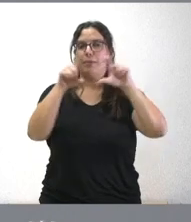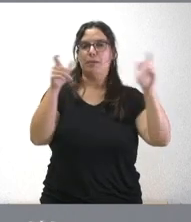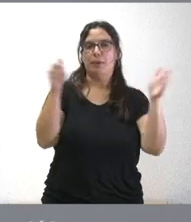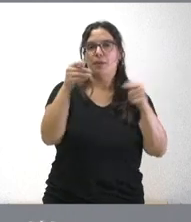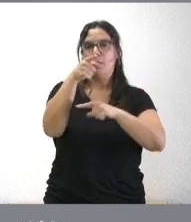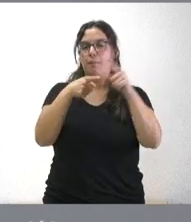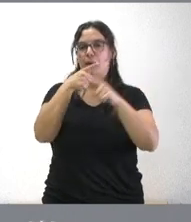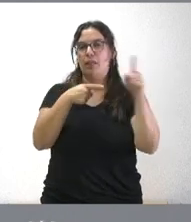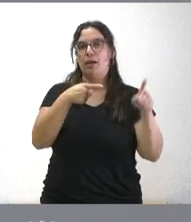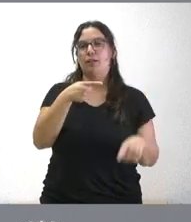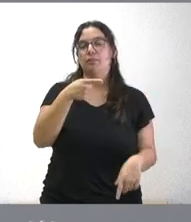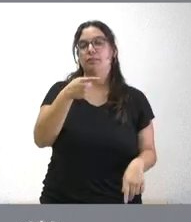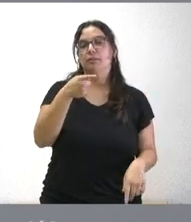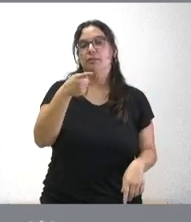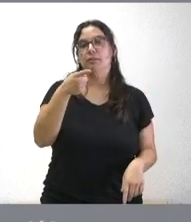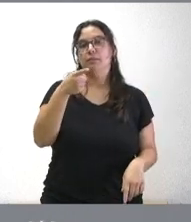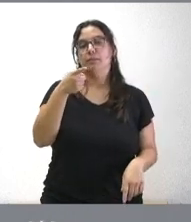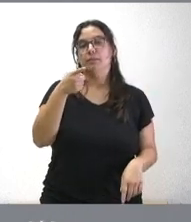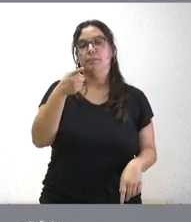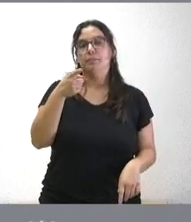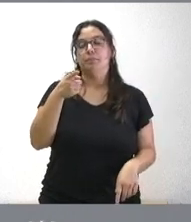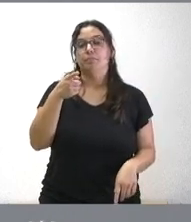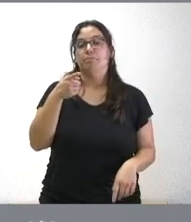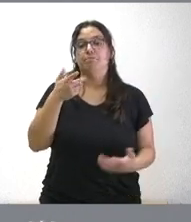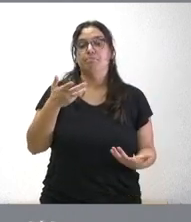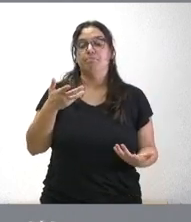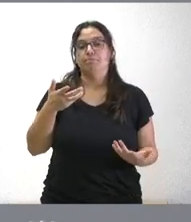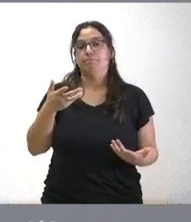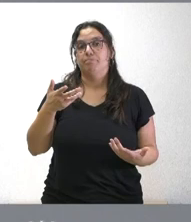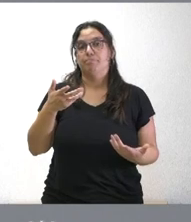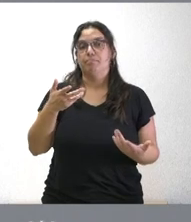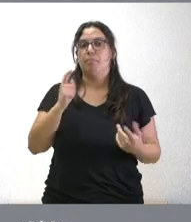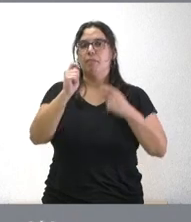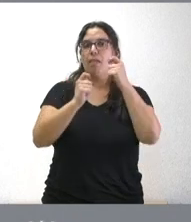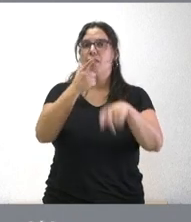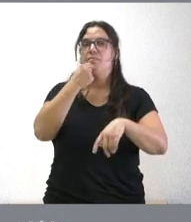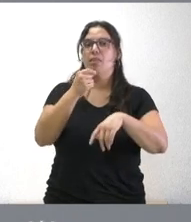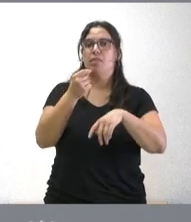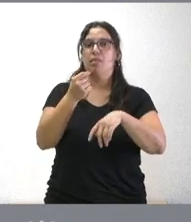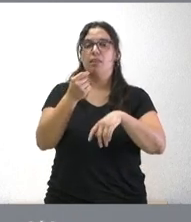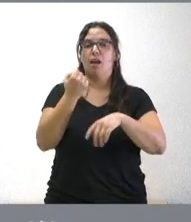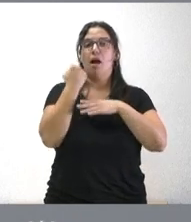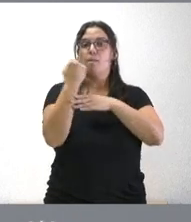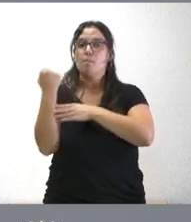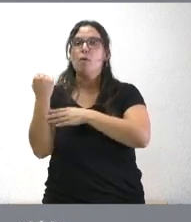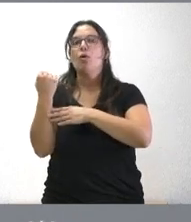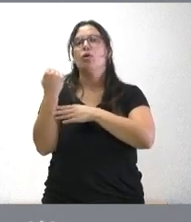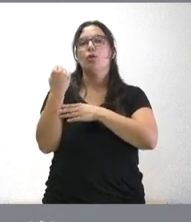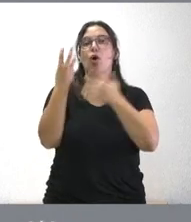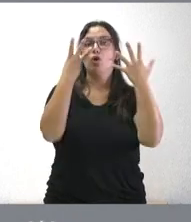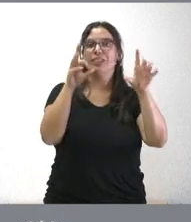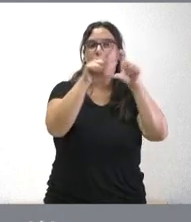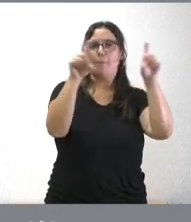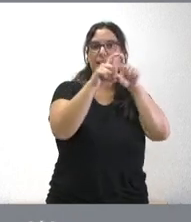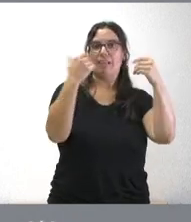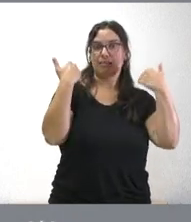y medianas y pequeñas empresas ha permitido en su creación apoyar a 90 a 80 empresas